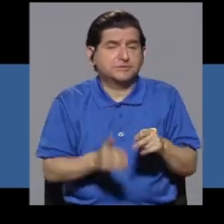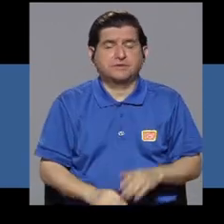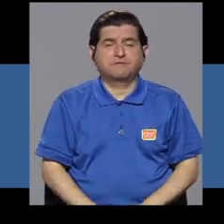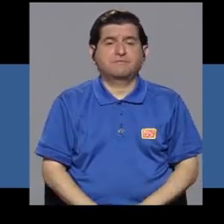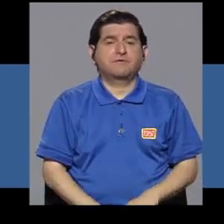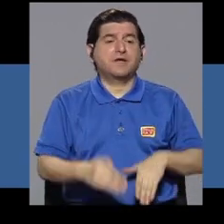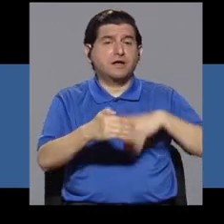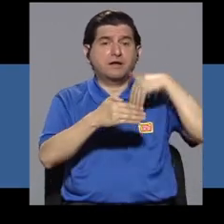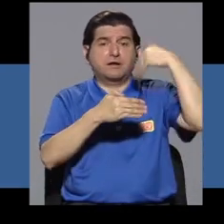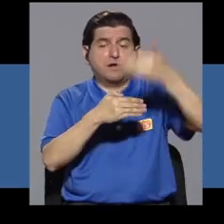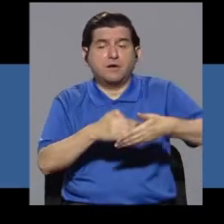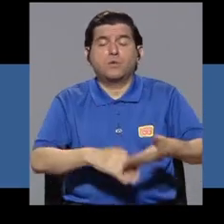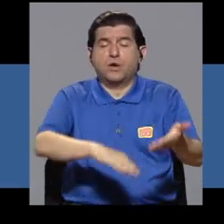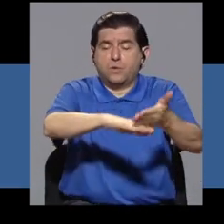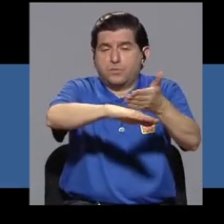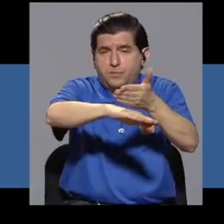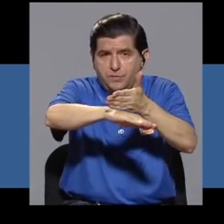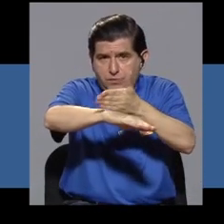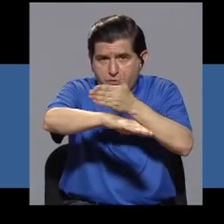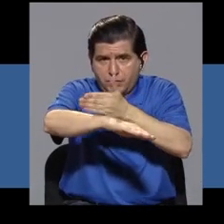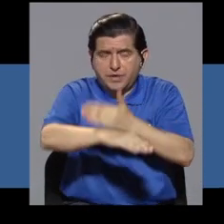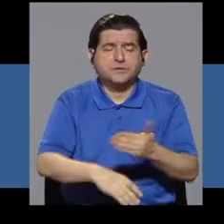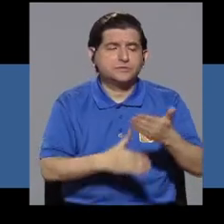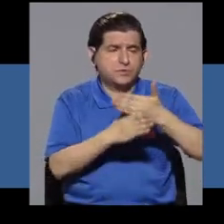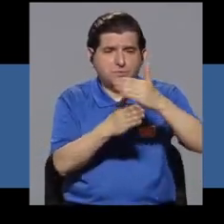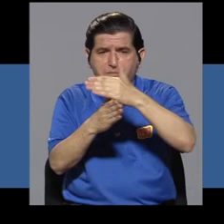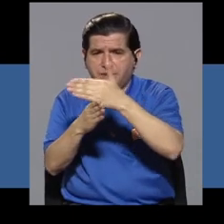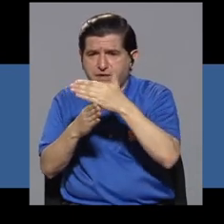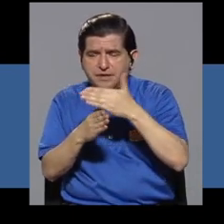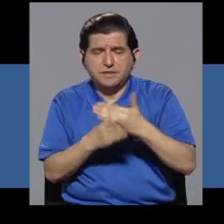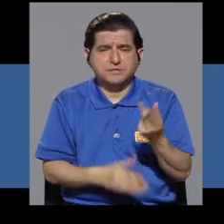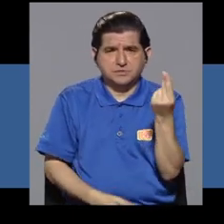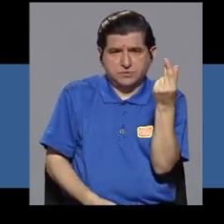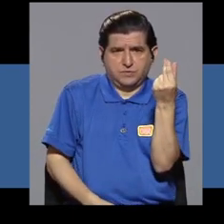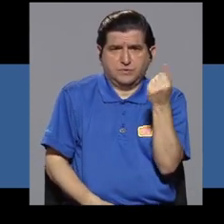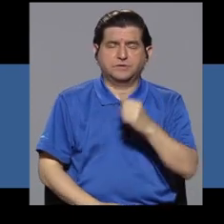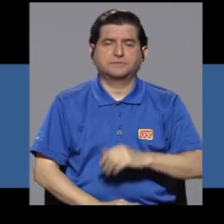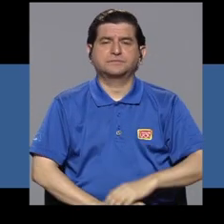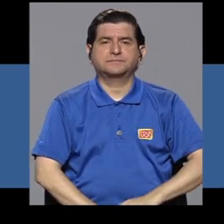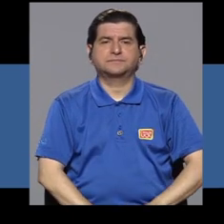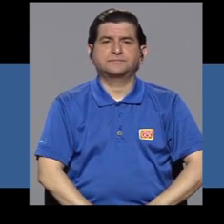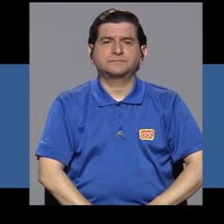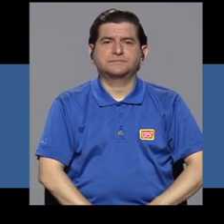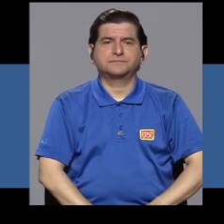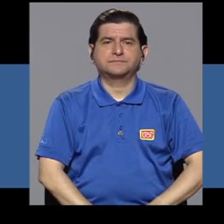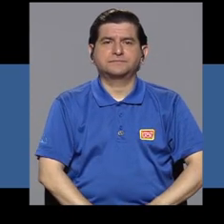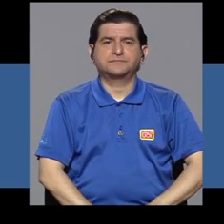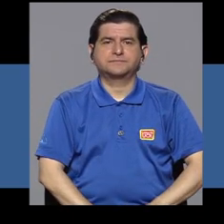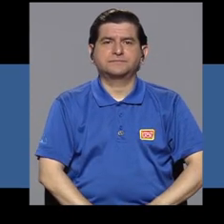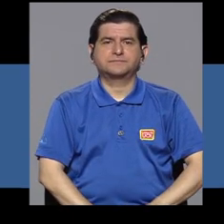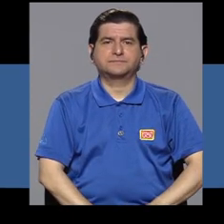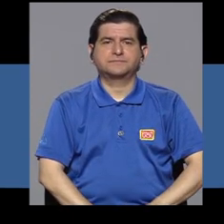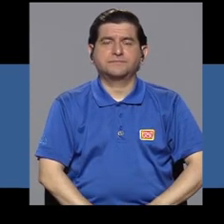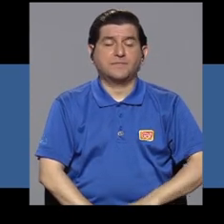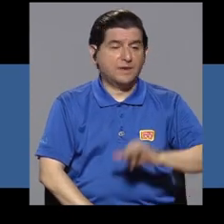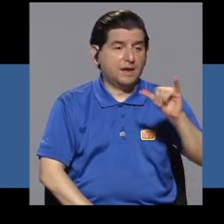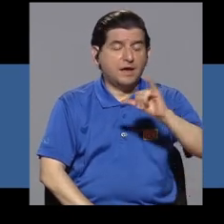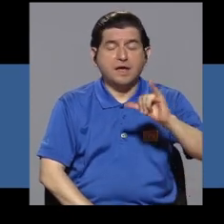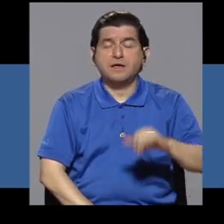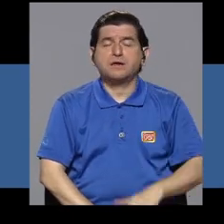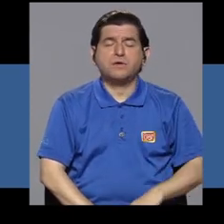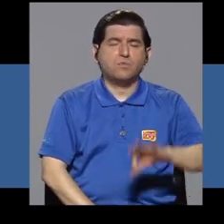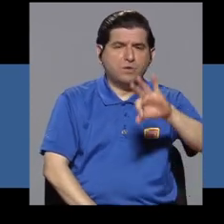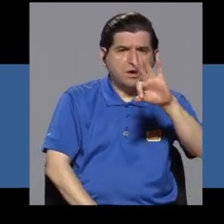tomar mejoras, distribuir mejor los recursos. En ese mismo sentido, pues la misma población